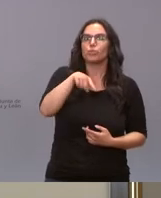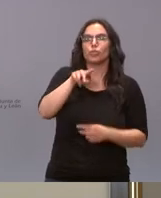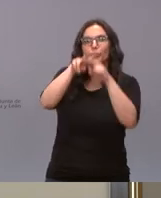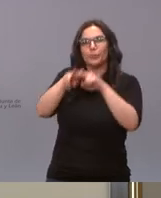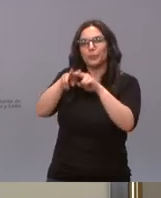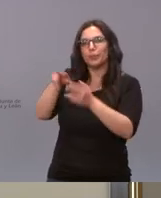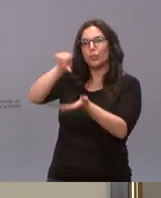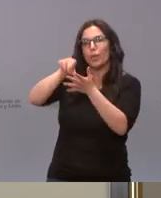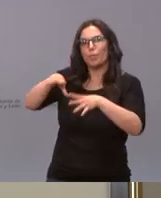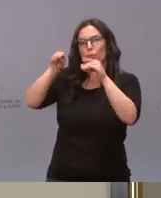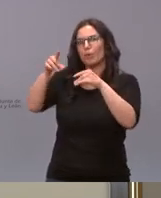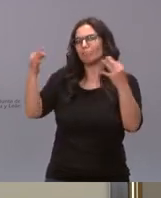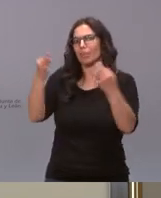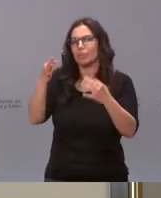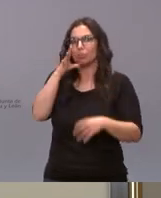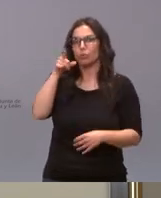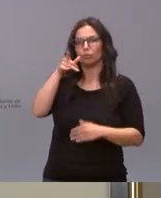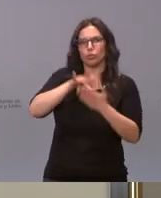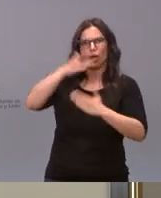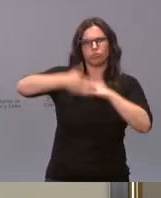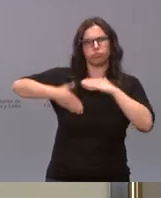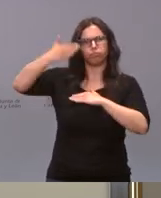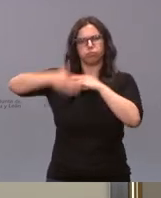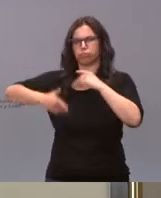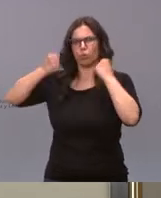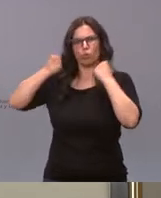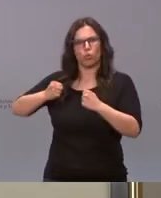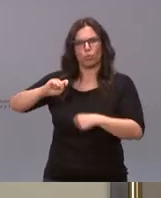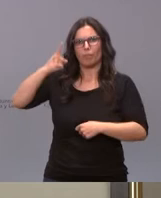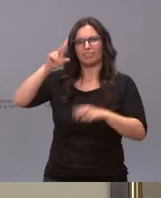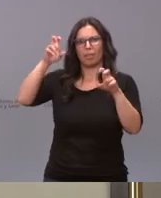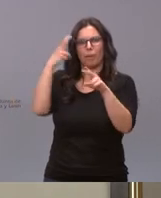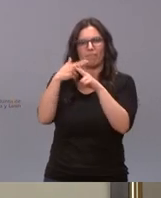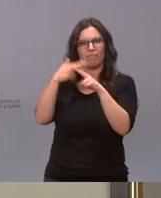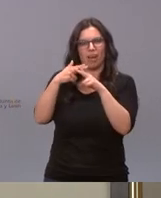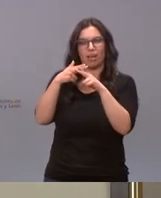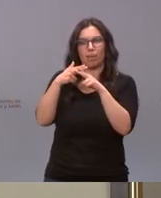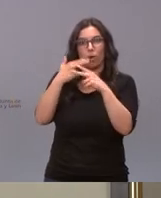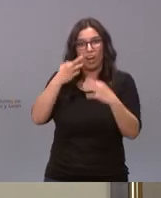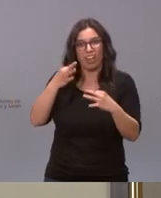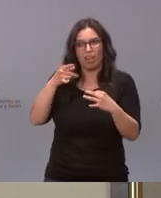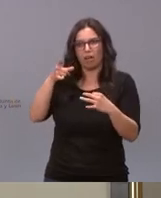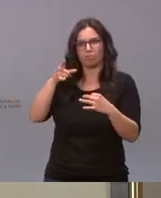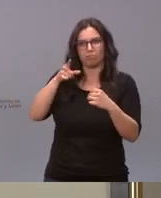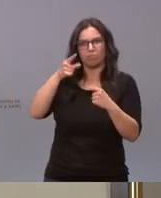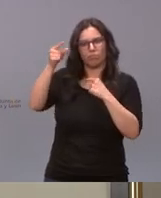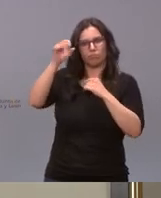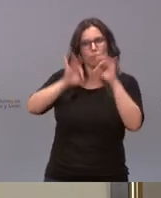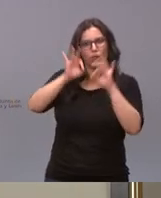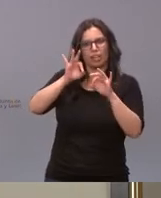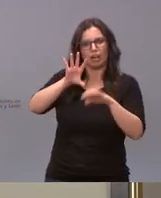ciudad que ha tenido las restricciones hosteleras más fuertes y aún así es de las que presenta una peor incidencia